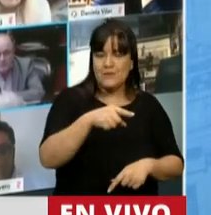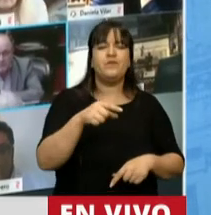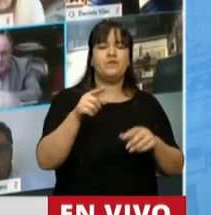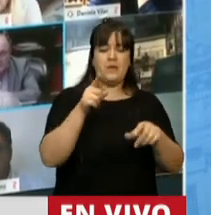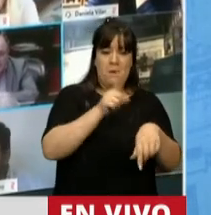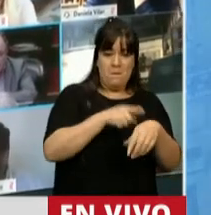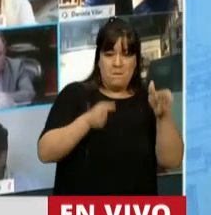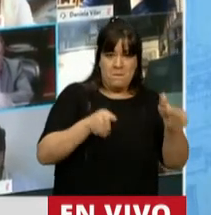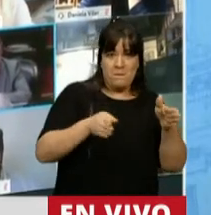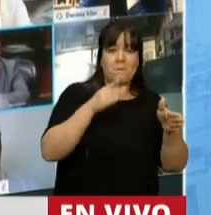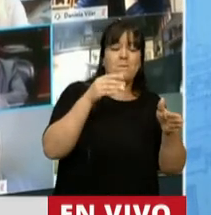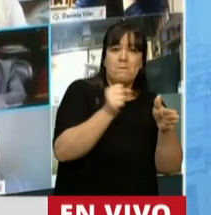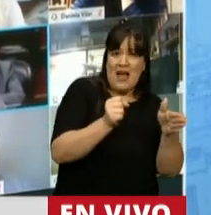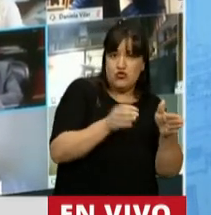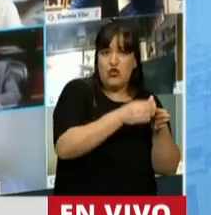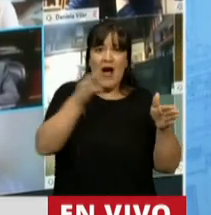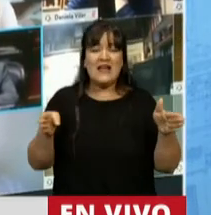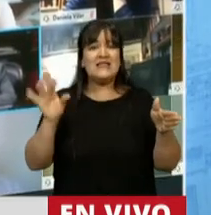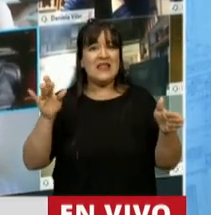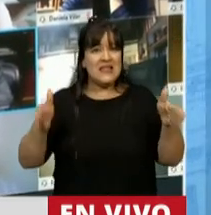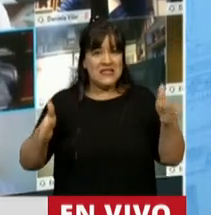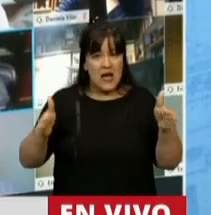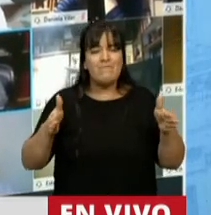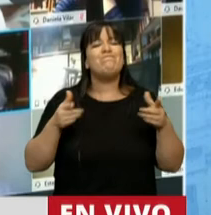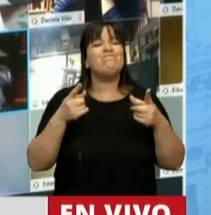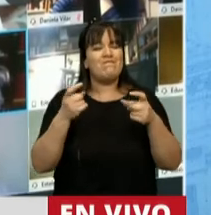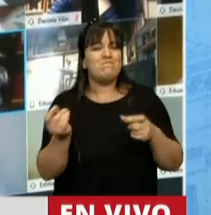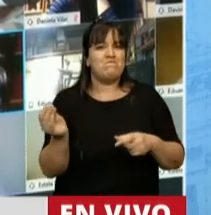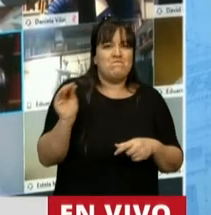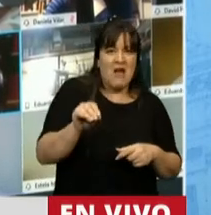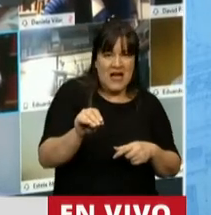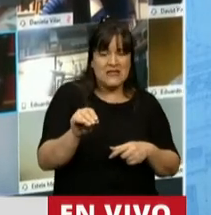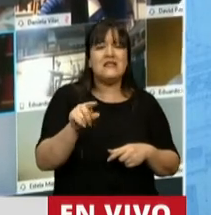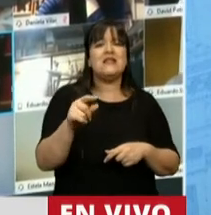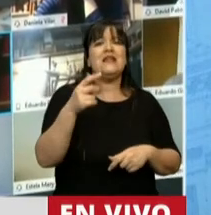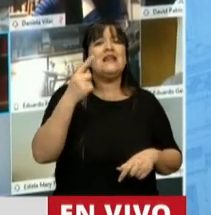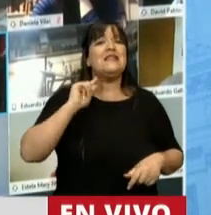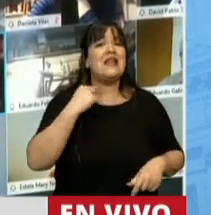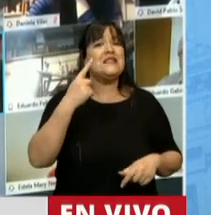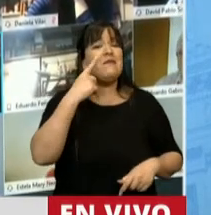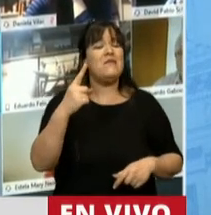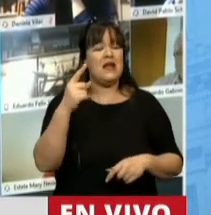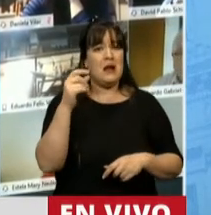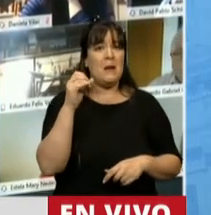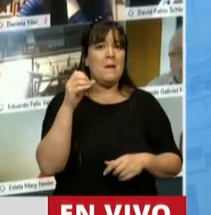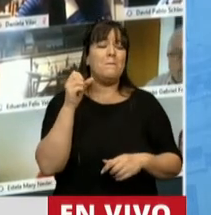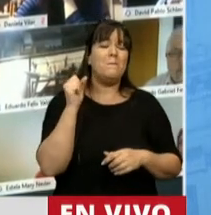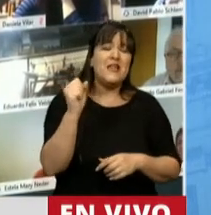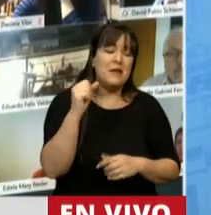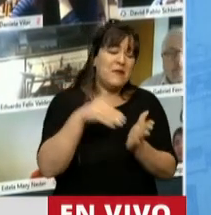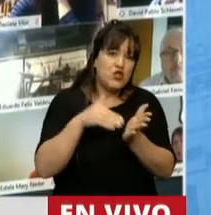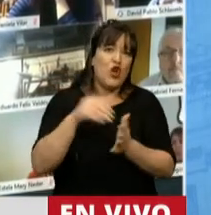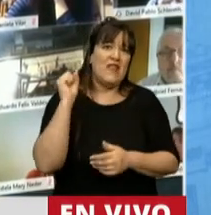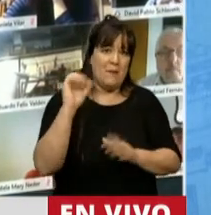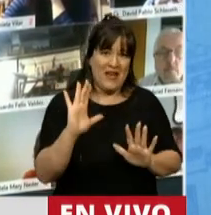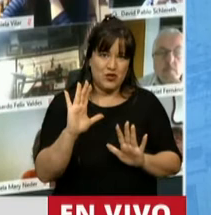mayo al mes de diciembre, inclusive, hace necesario un incremento de 13.000 millones de pesos para poder contar con